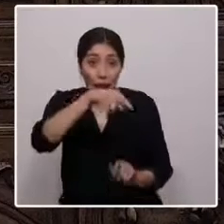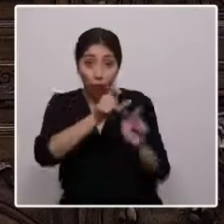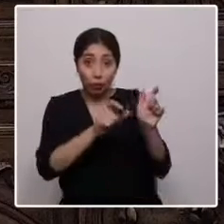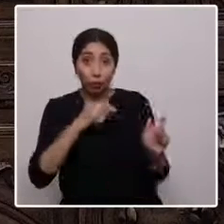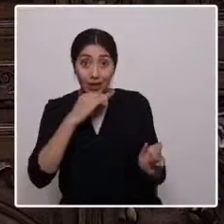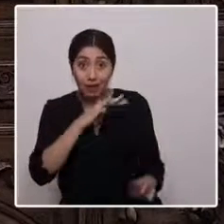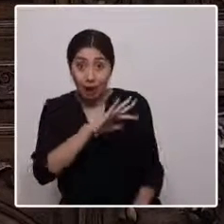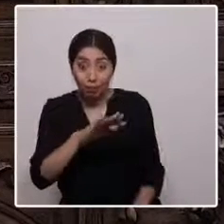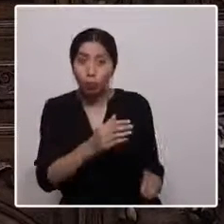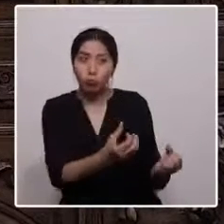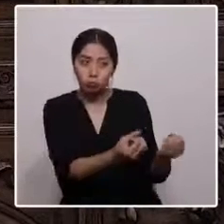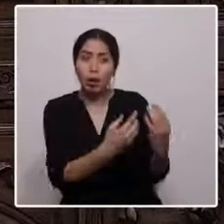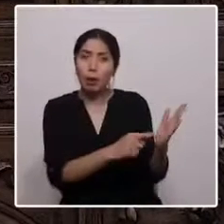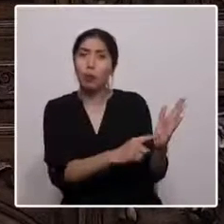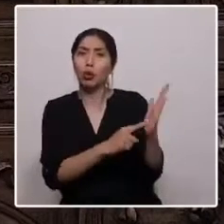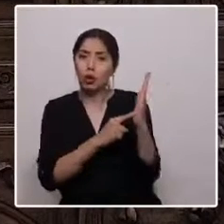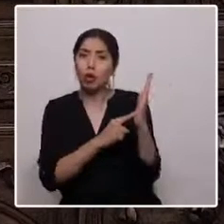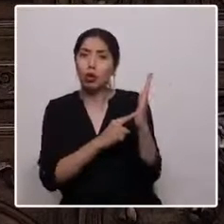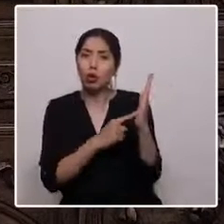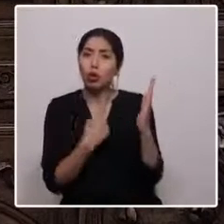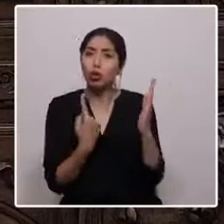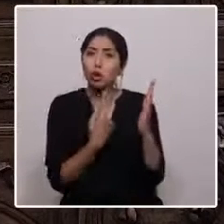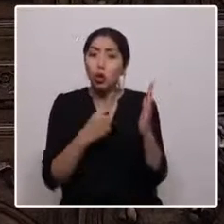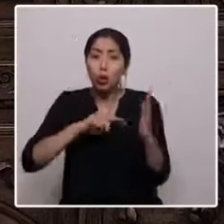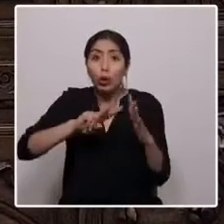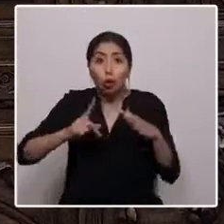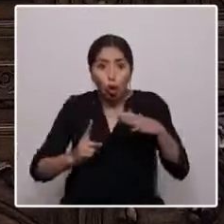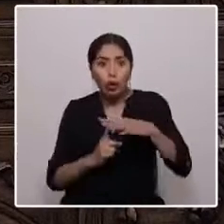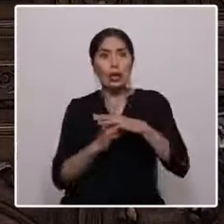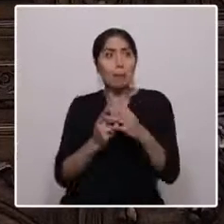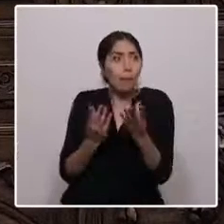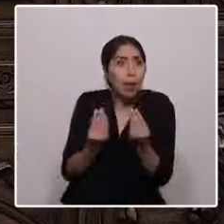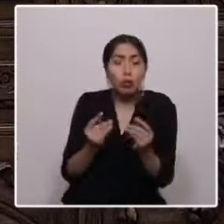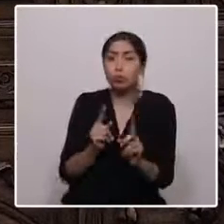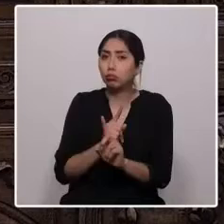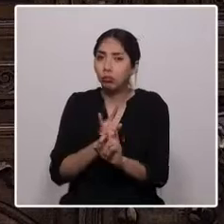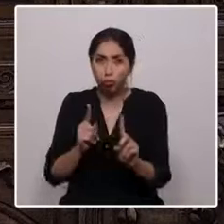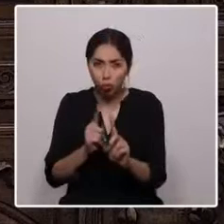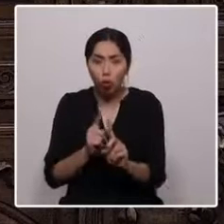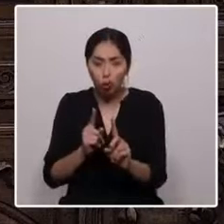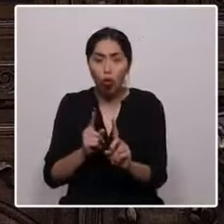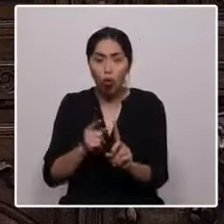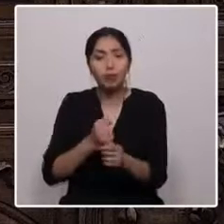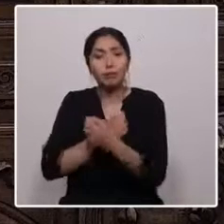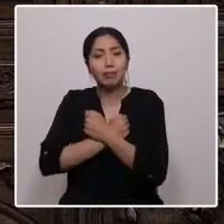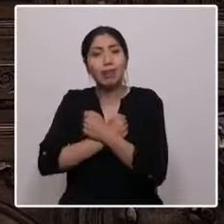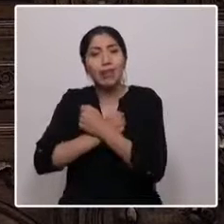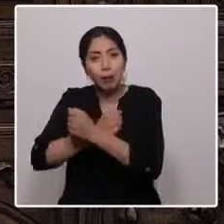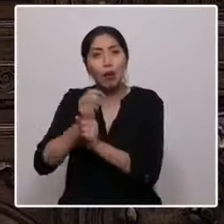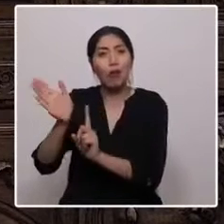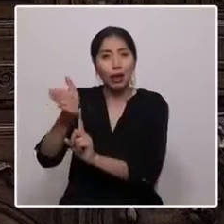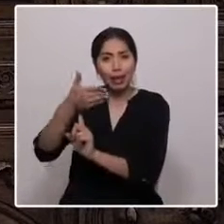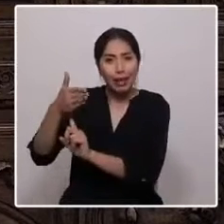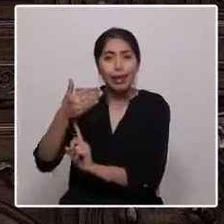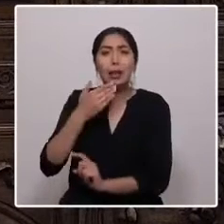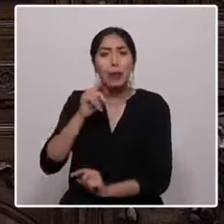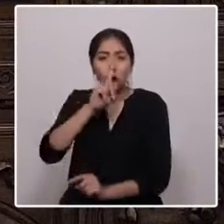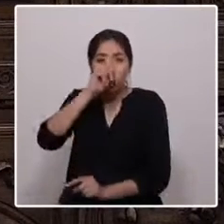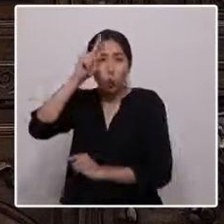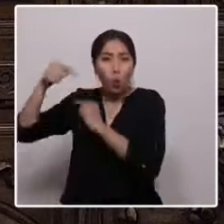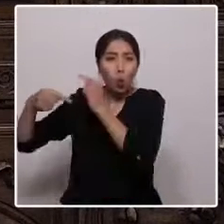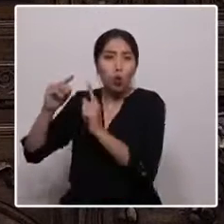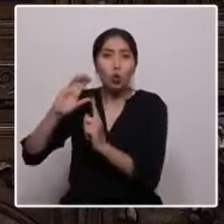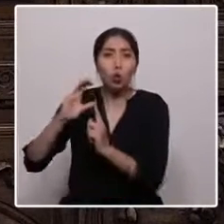no tener miedo a nuestros orígenes, aprendiendo a querer nuestra bandera y las tradiciones de la cultura campesina, a